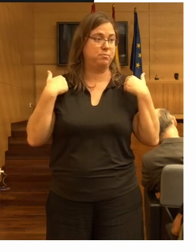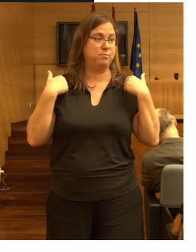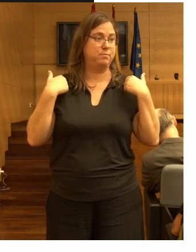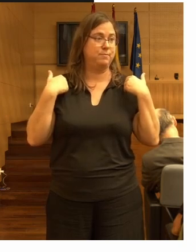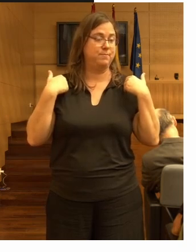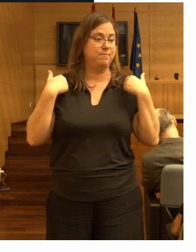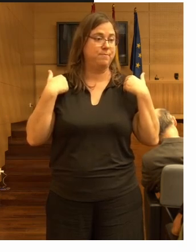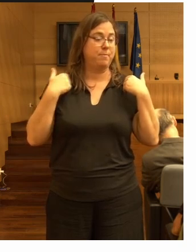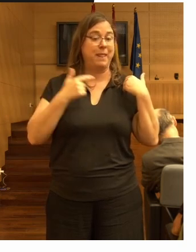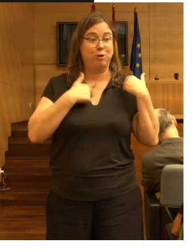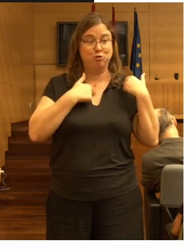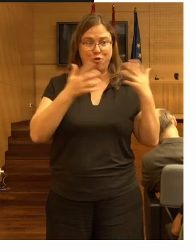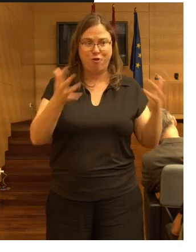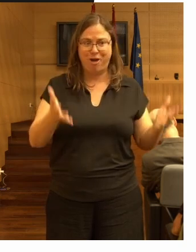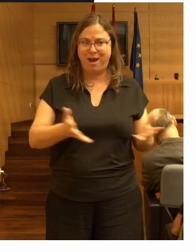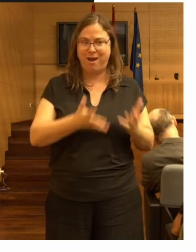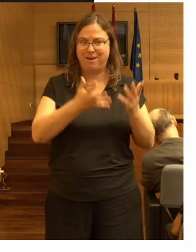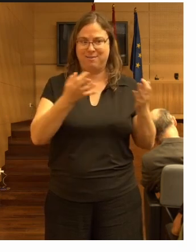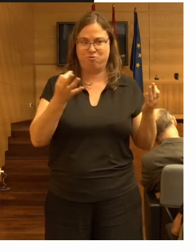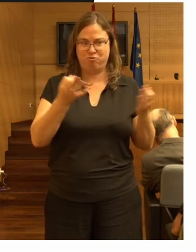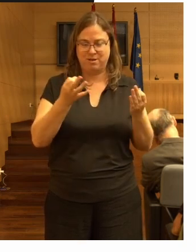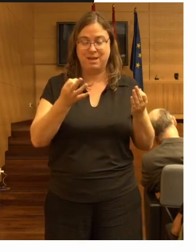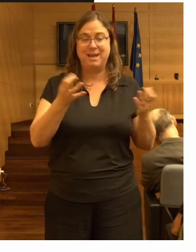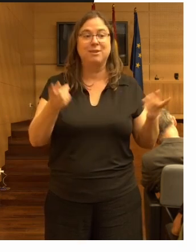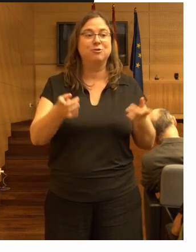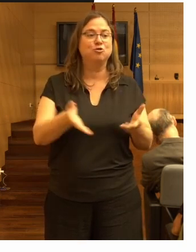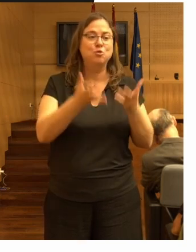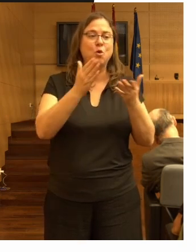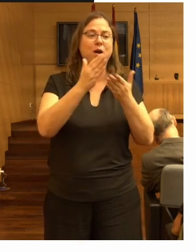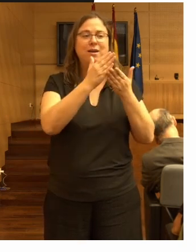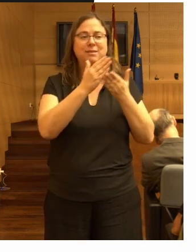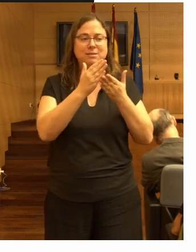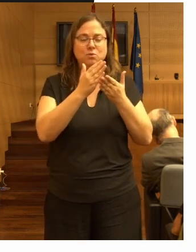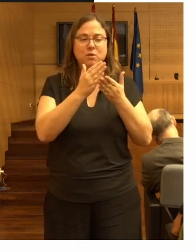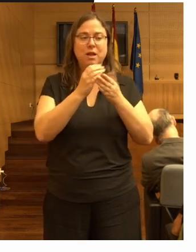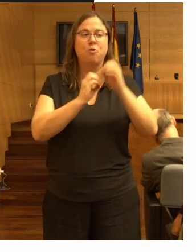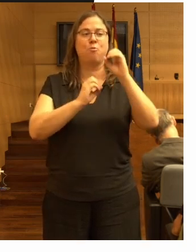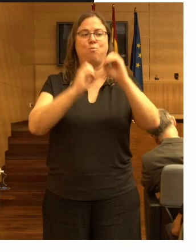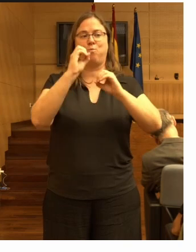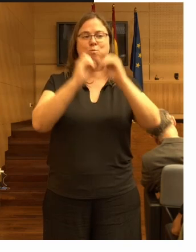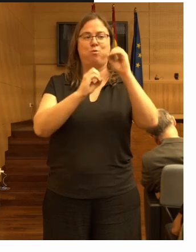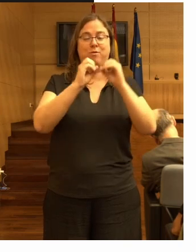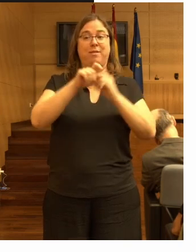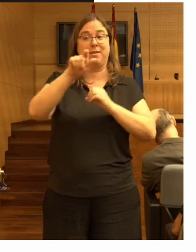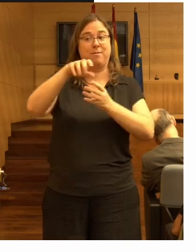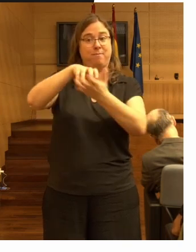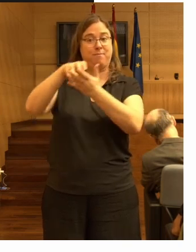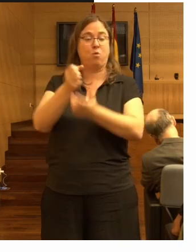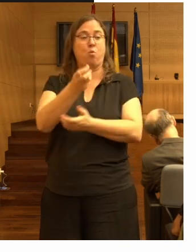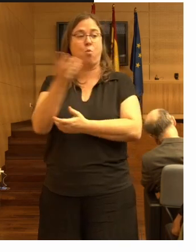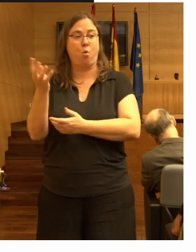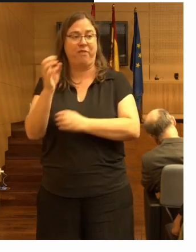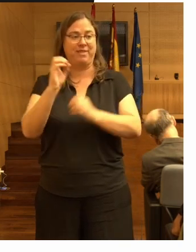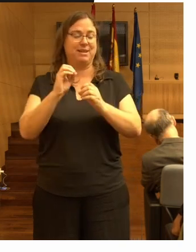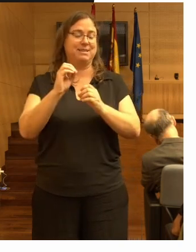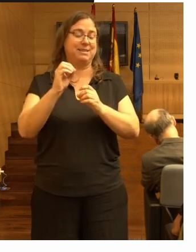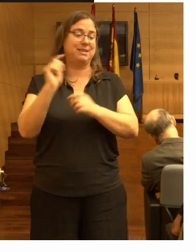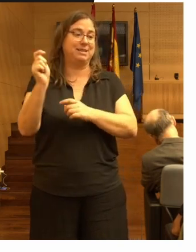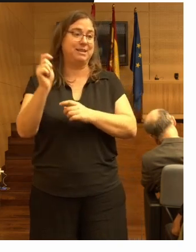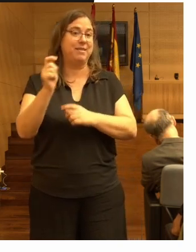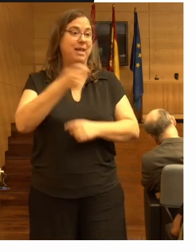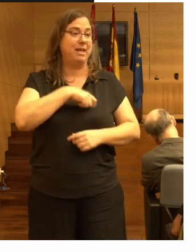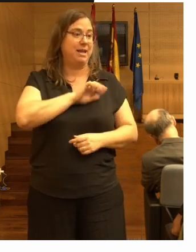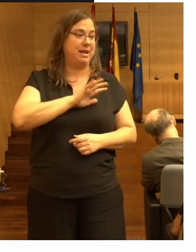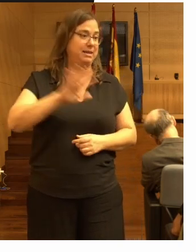yo les animaría a que estudiasen las proporciones de residencias en el país